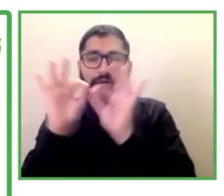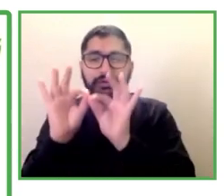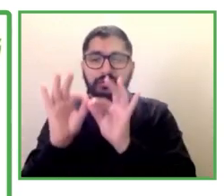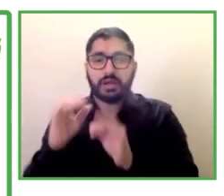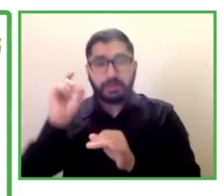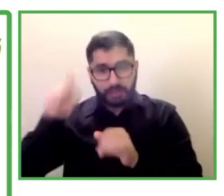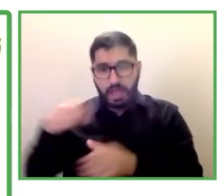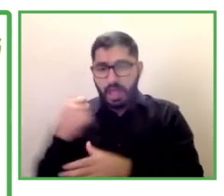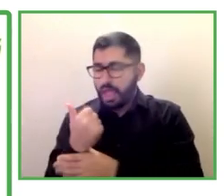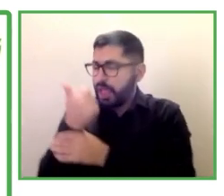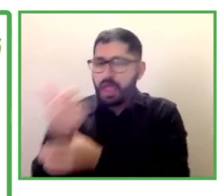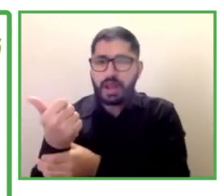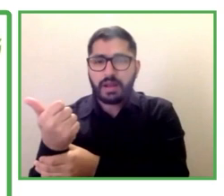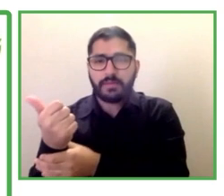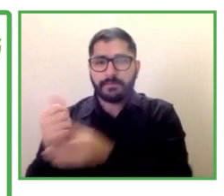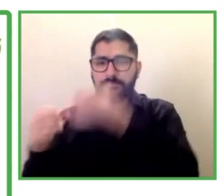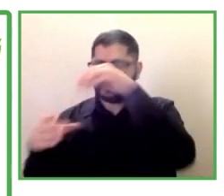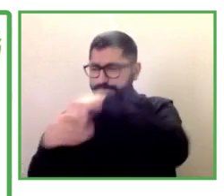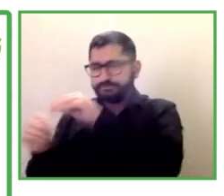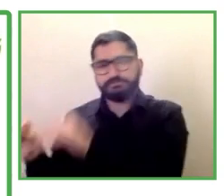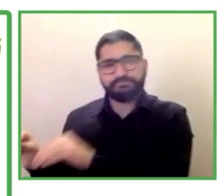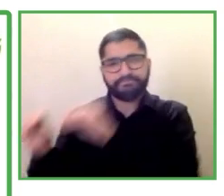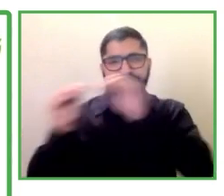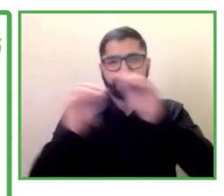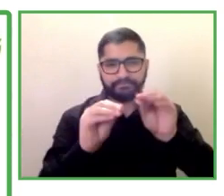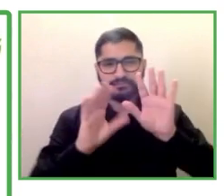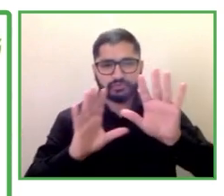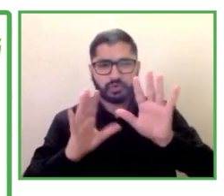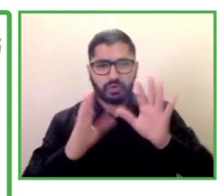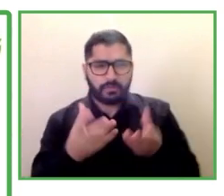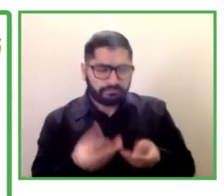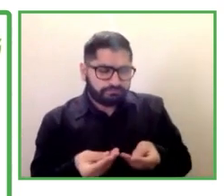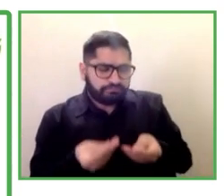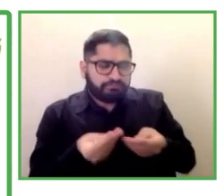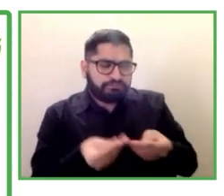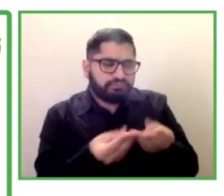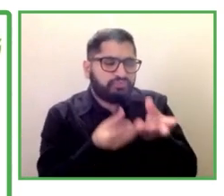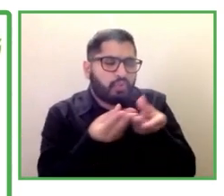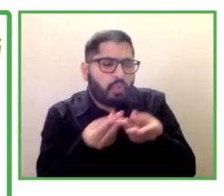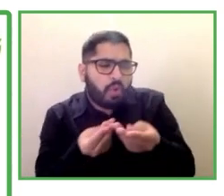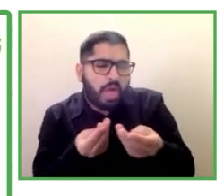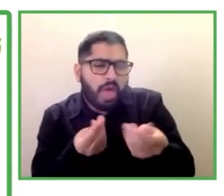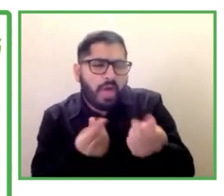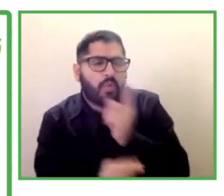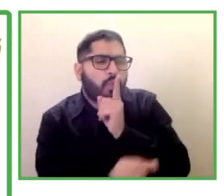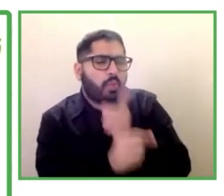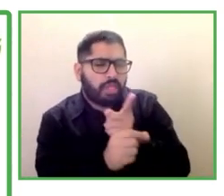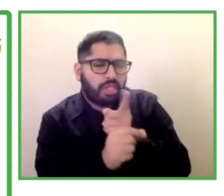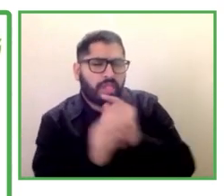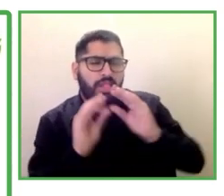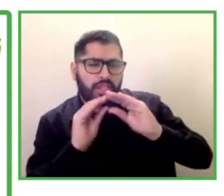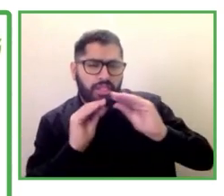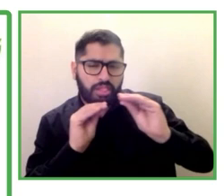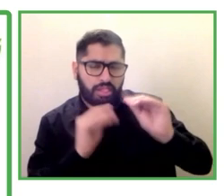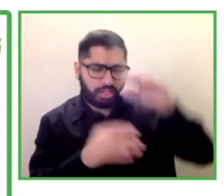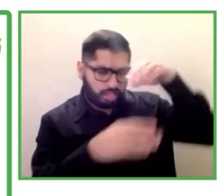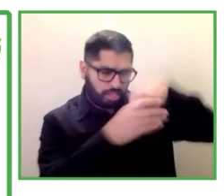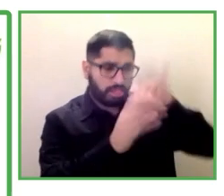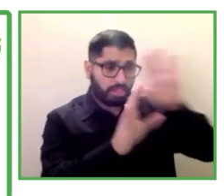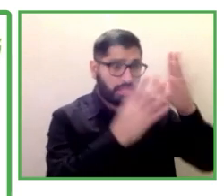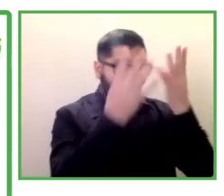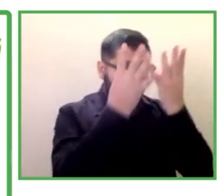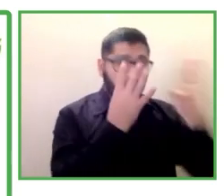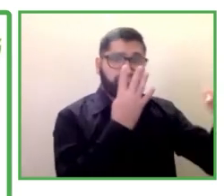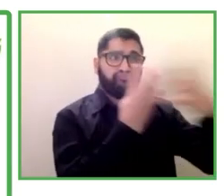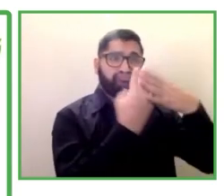más suave y paulatina desde la institución penitenciaria a la vida independiente, porque estas personas que están cumpliendo